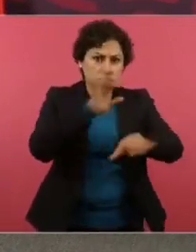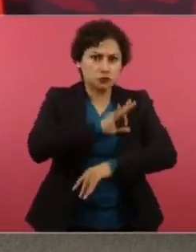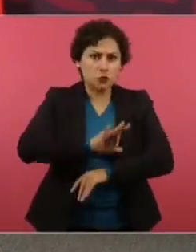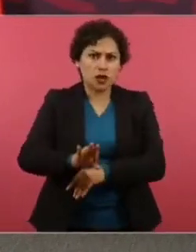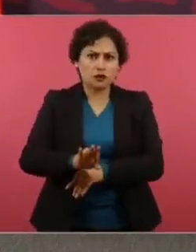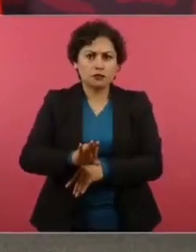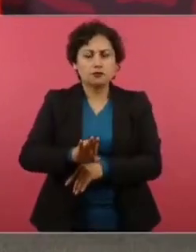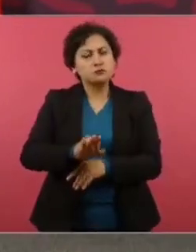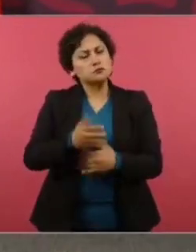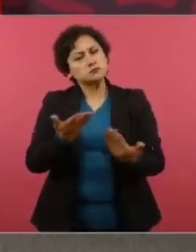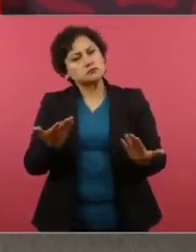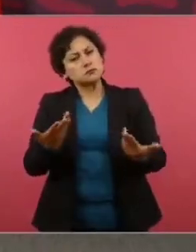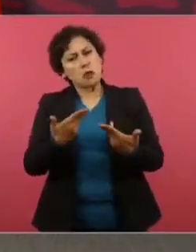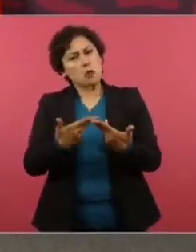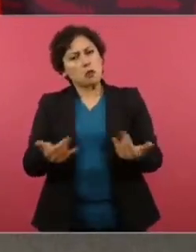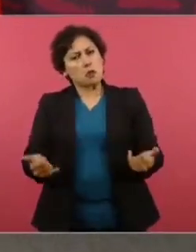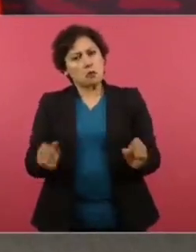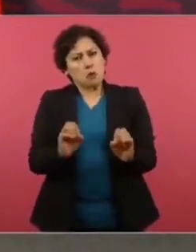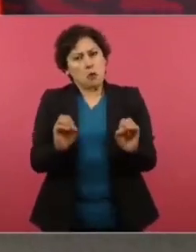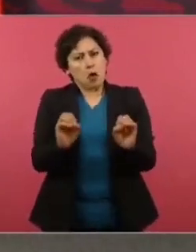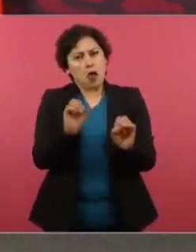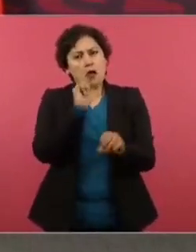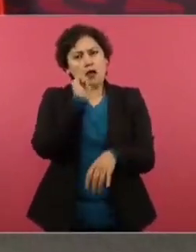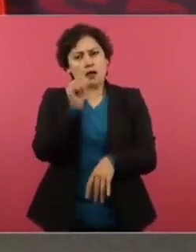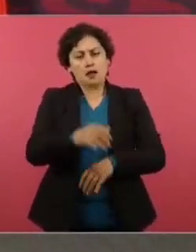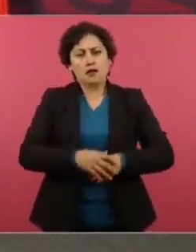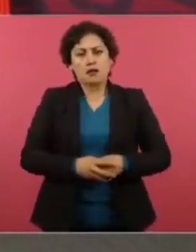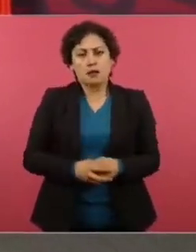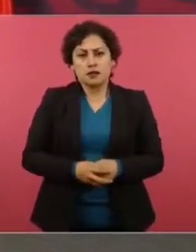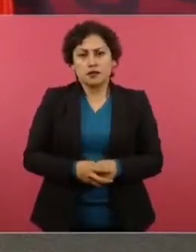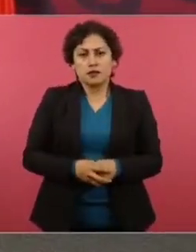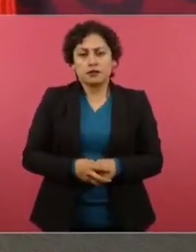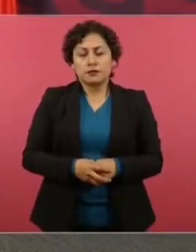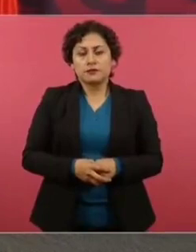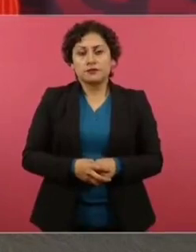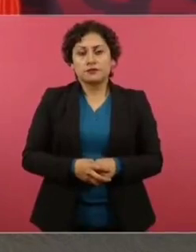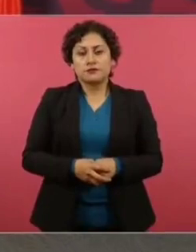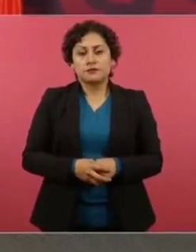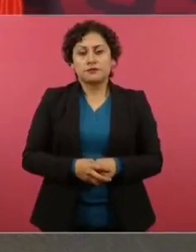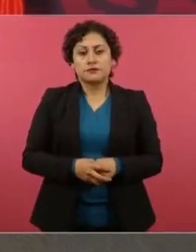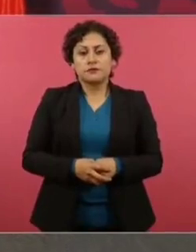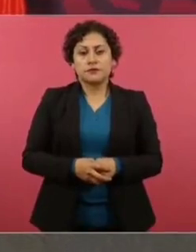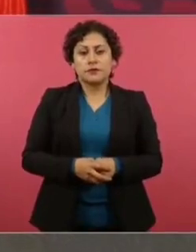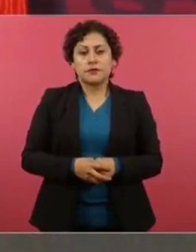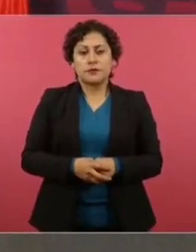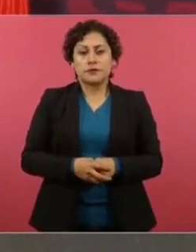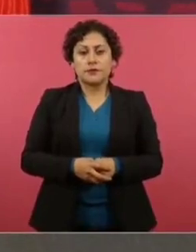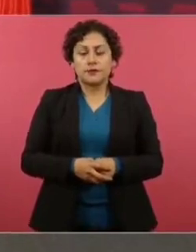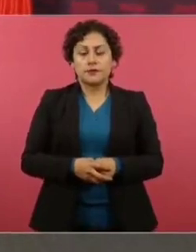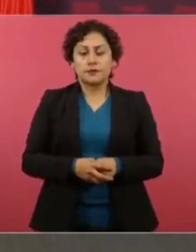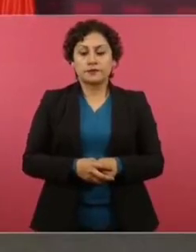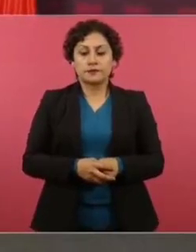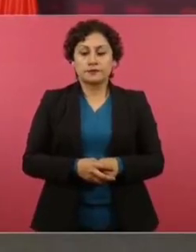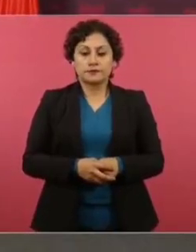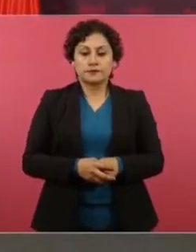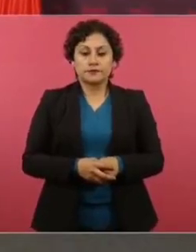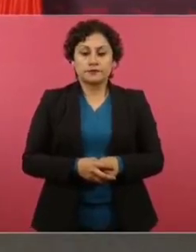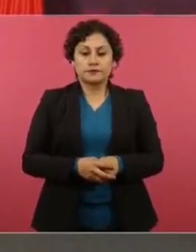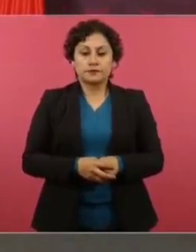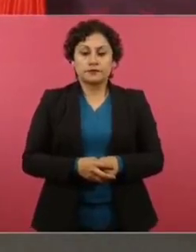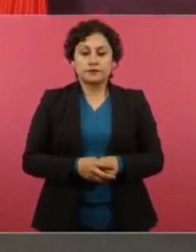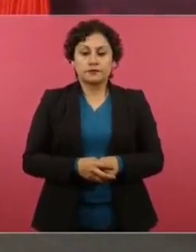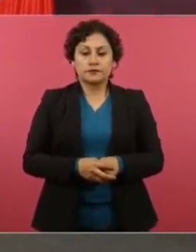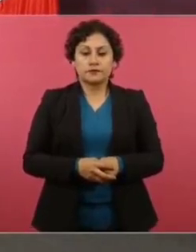Ninguno, porque en un momento